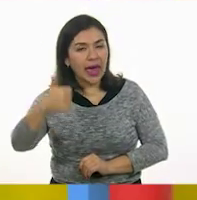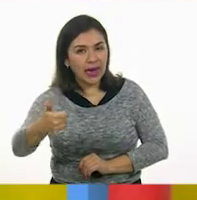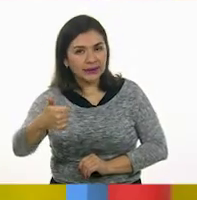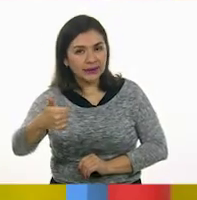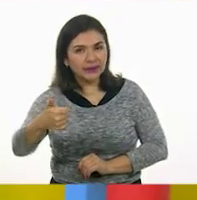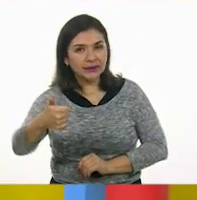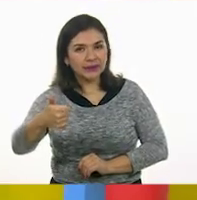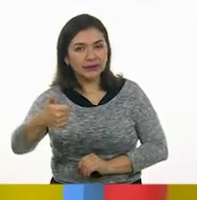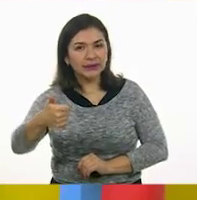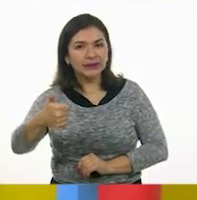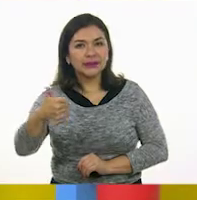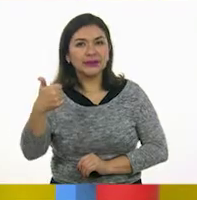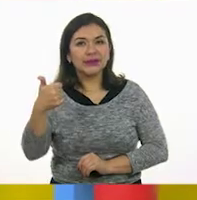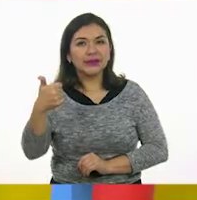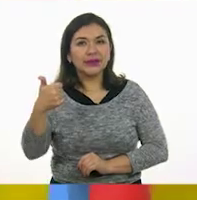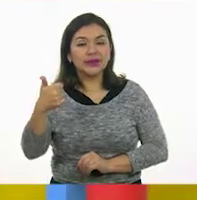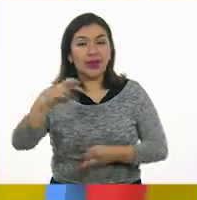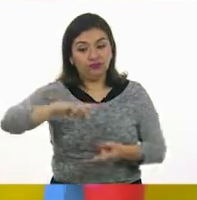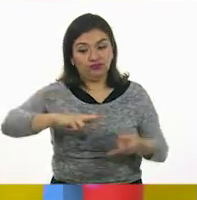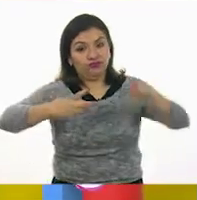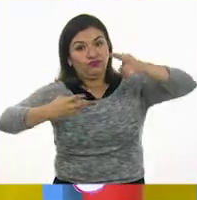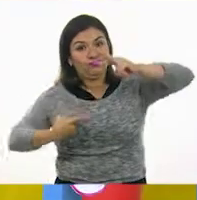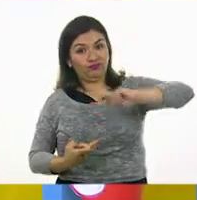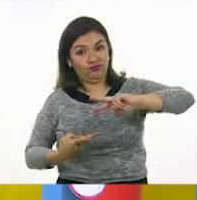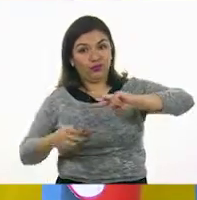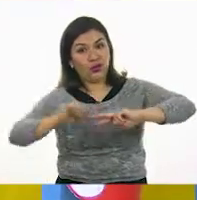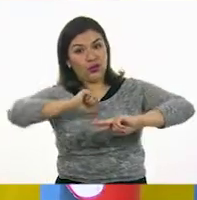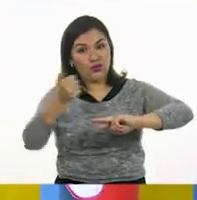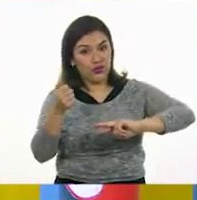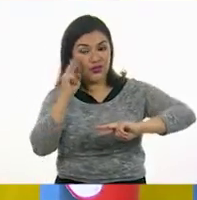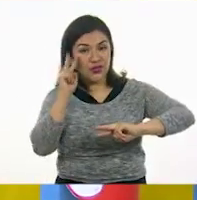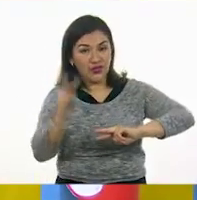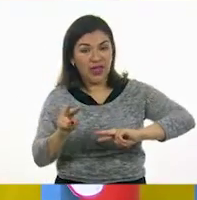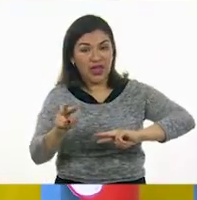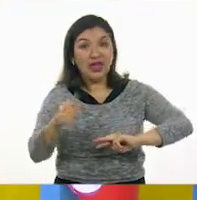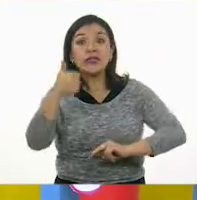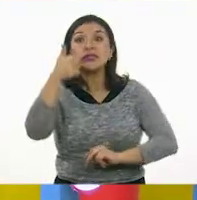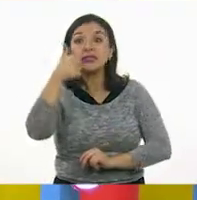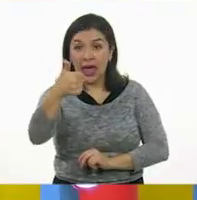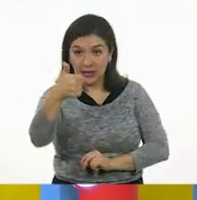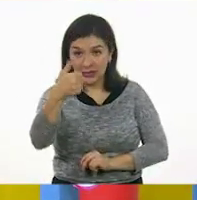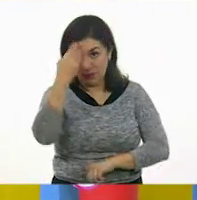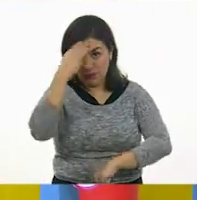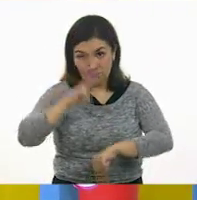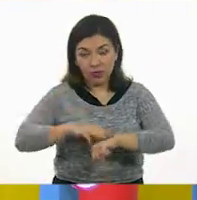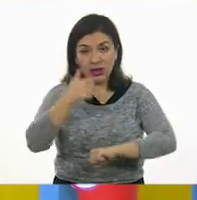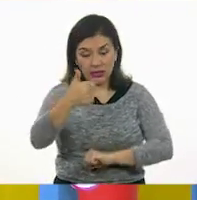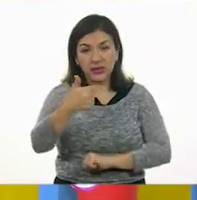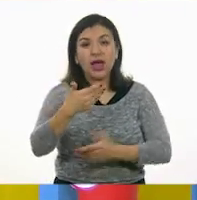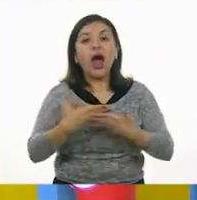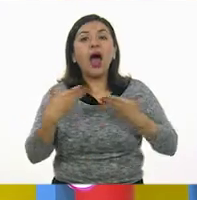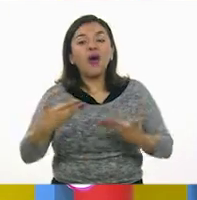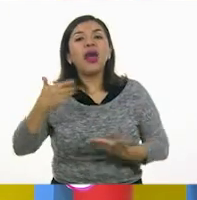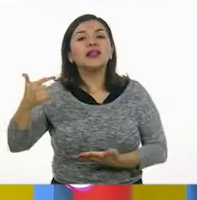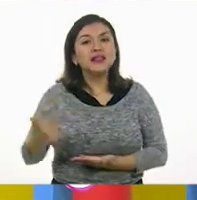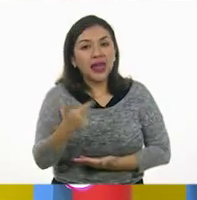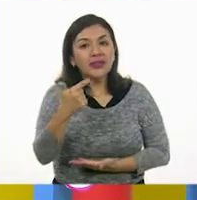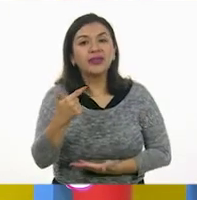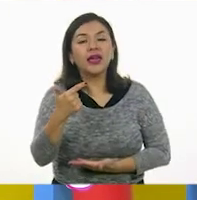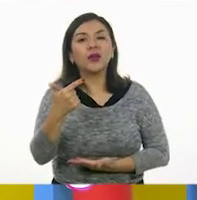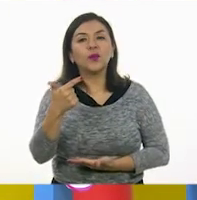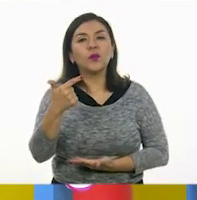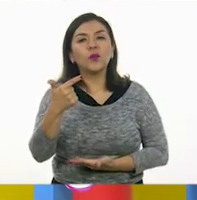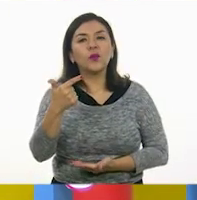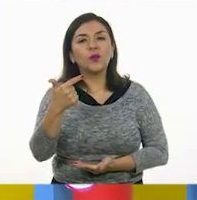Seis por aquí. Le damos vuelta para irnos al otro lado de la base. Llevamos seis, correcto. Siete.